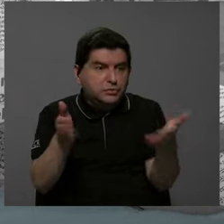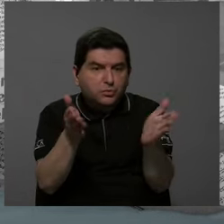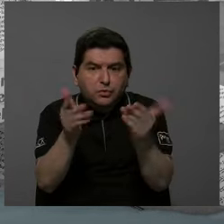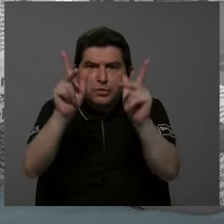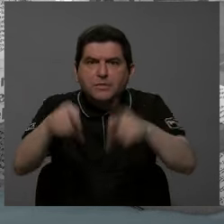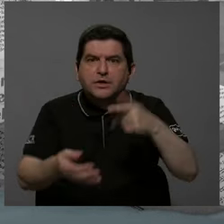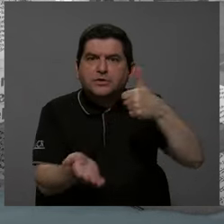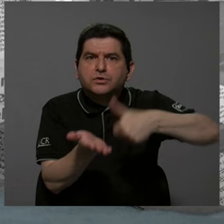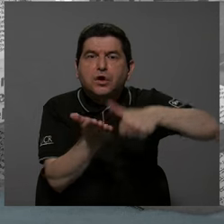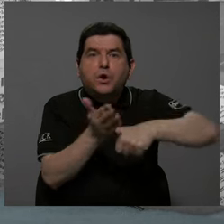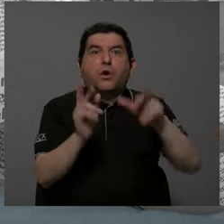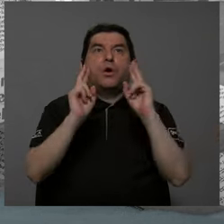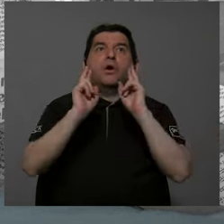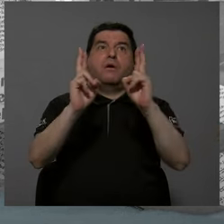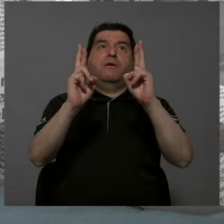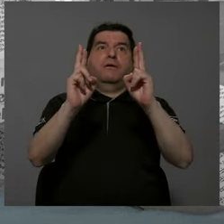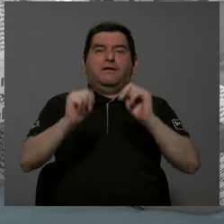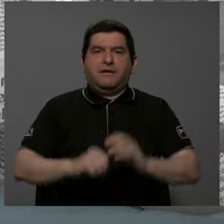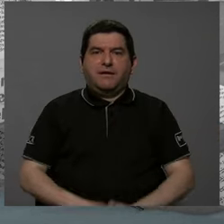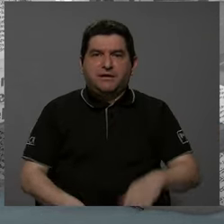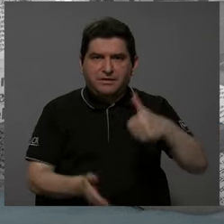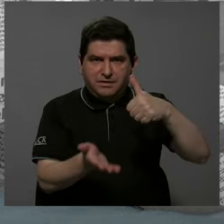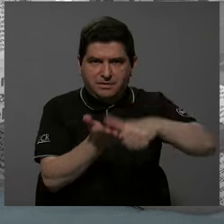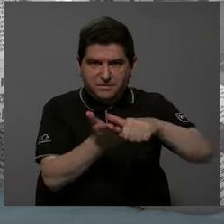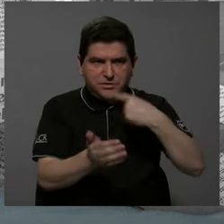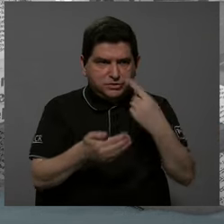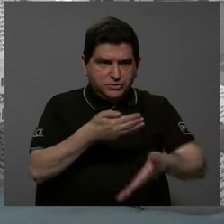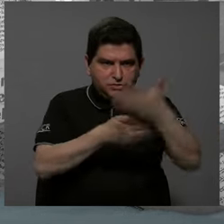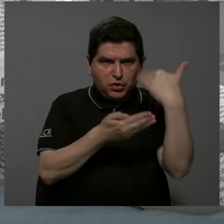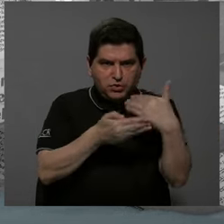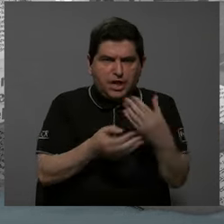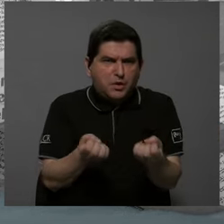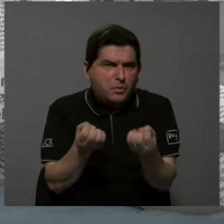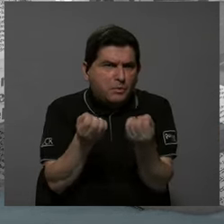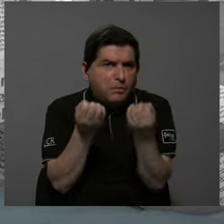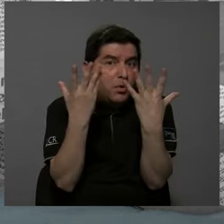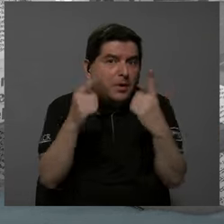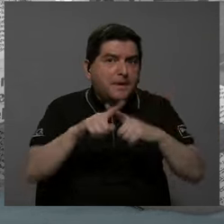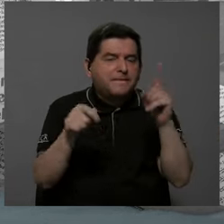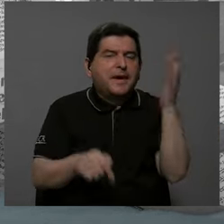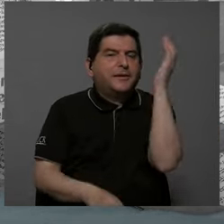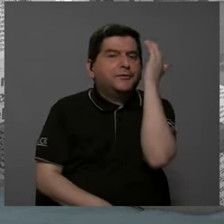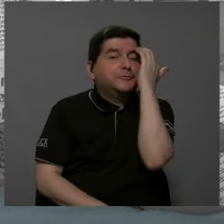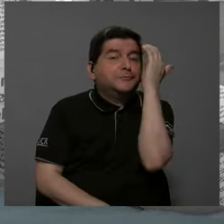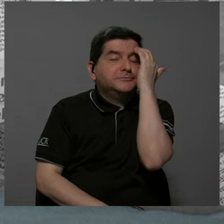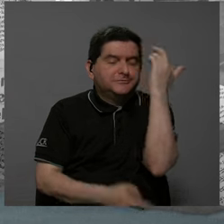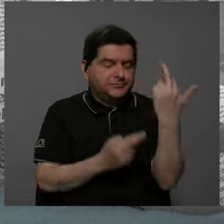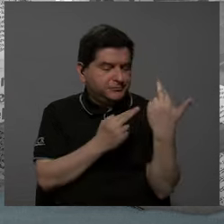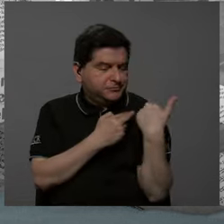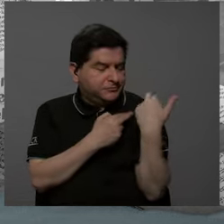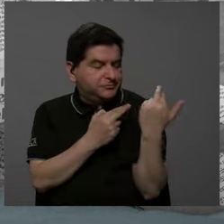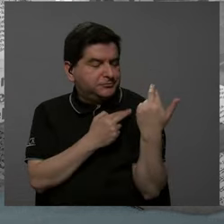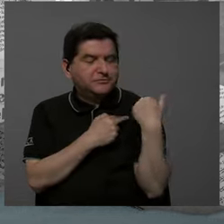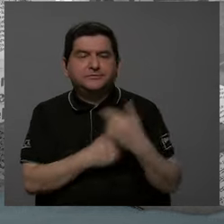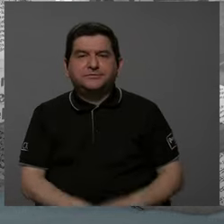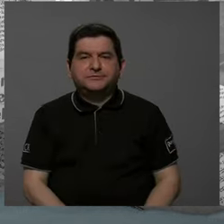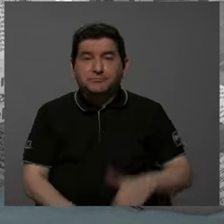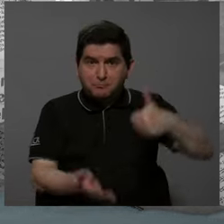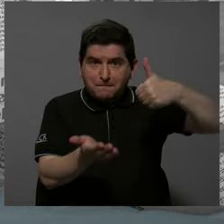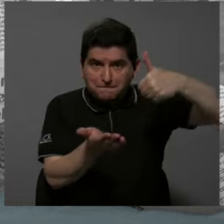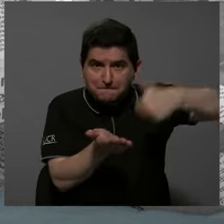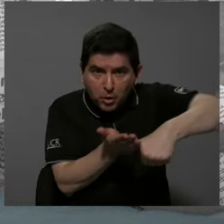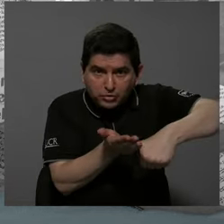a votar. Y ojalá sea una votación, como decíamos antes, muy nutrida, pero sobre todo muy consciente, muy responsable. Ir a votar